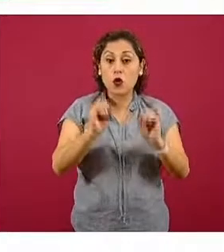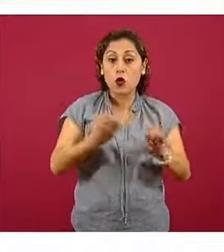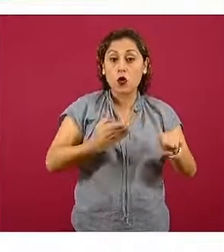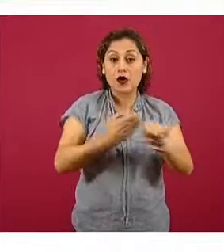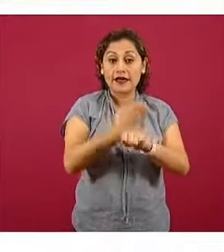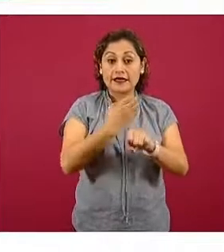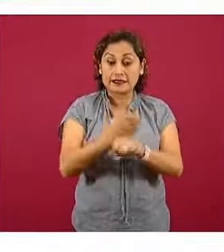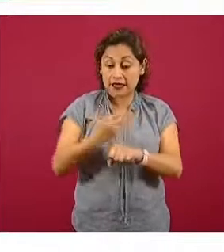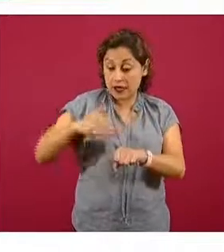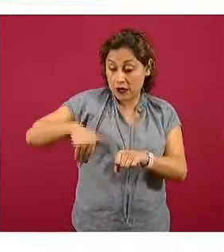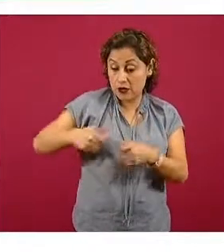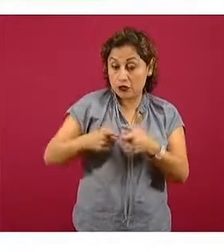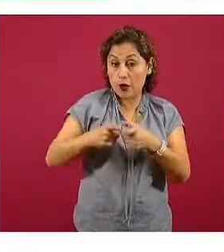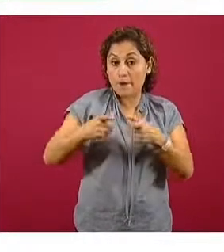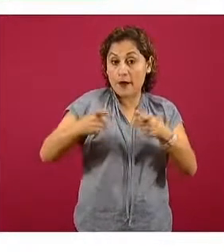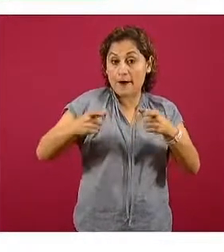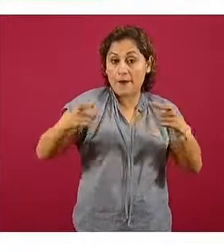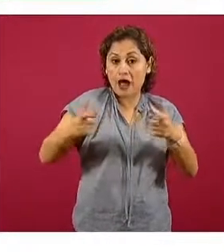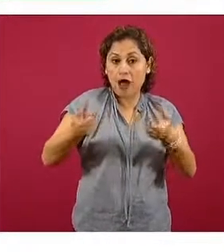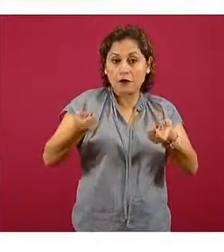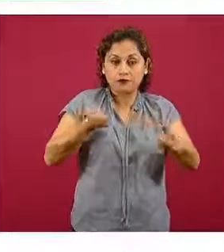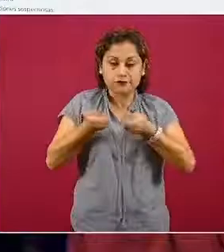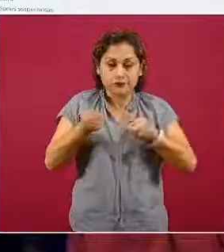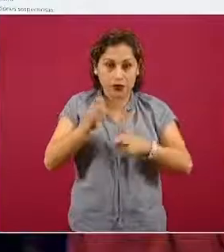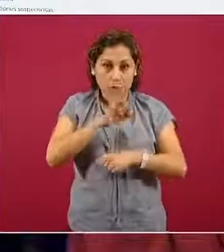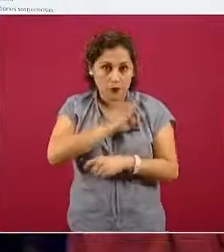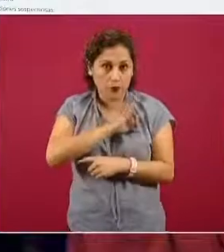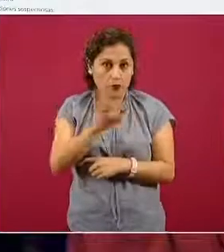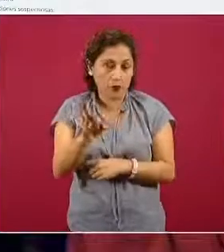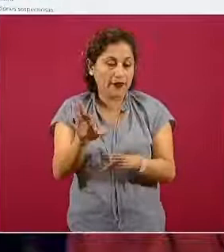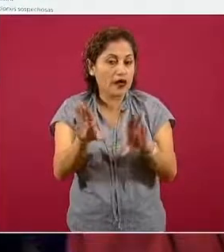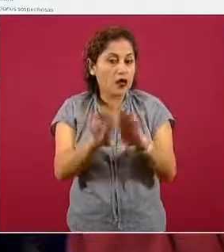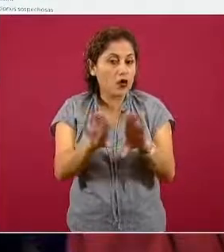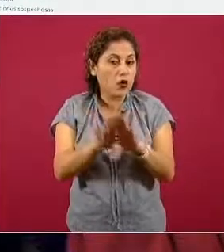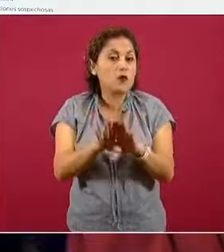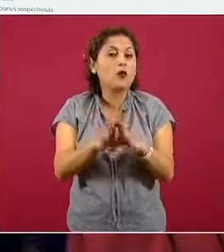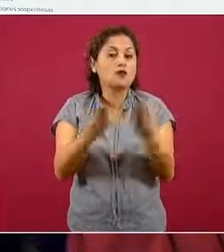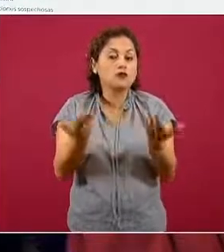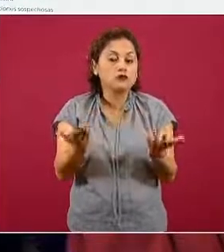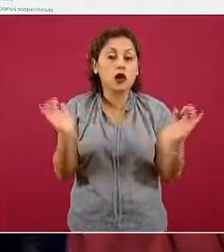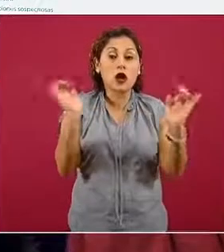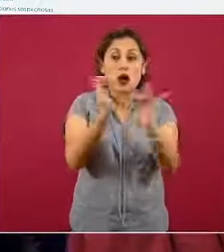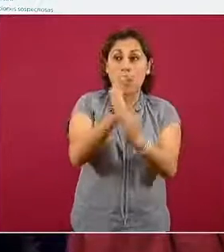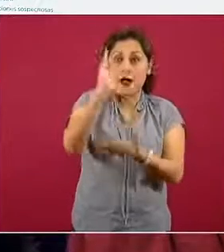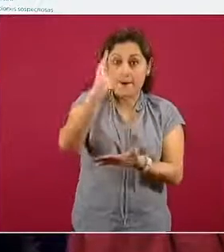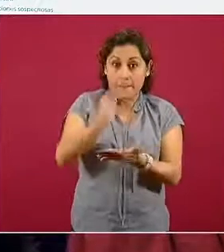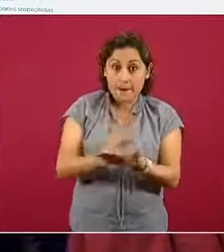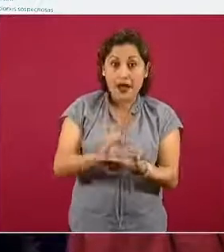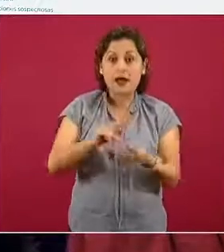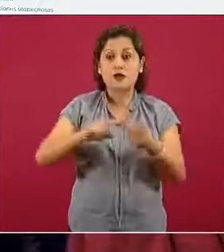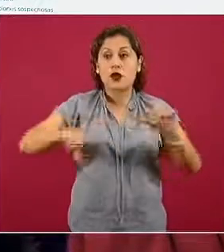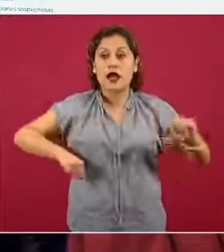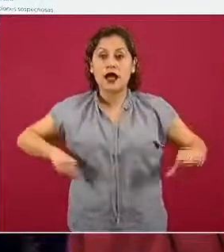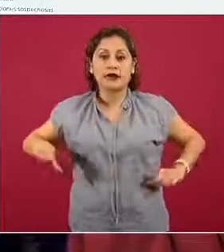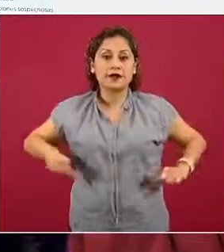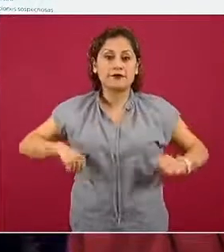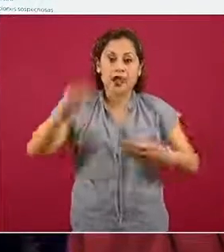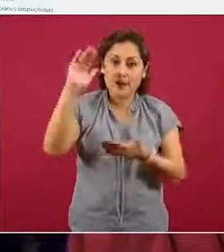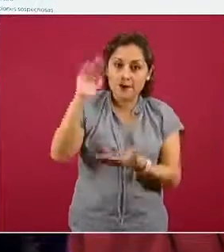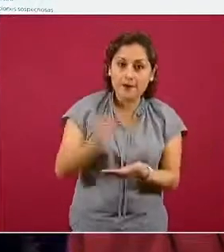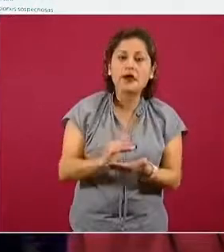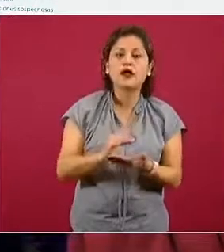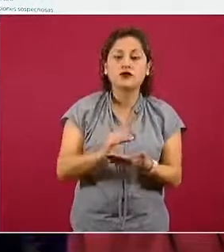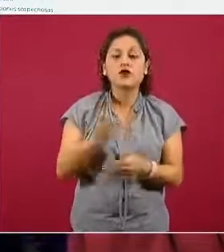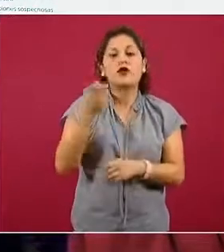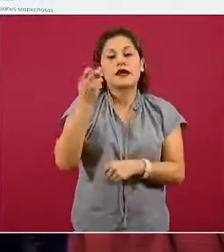últimas semanas, estos incrementos puedan frenarse a través de disminuir la movilidad, disminuir las actividades sociales, que